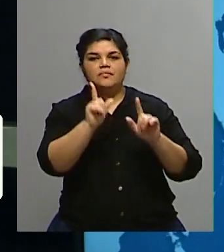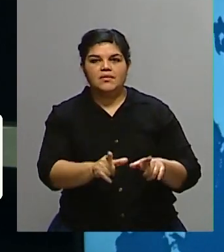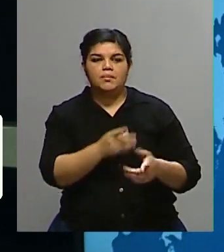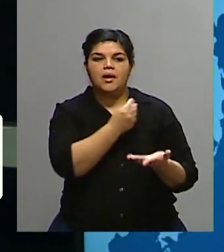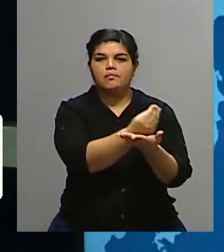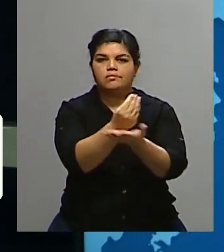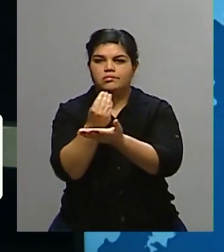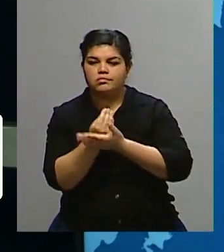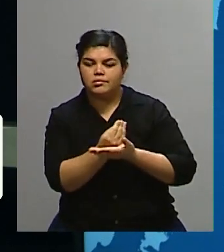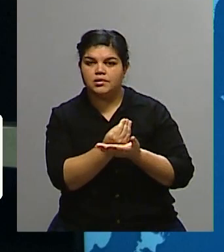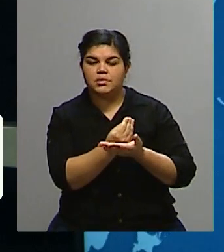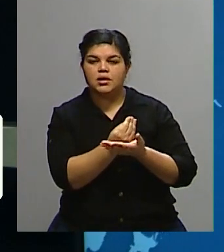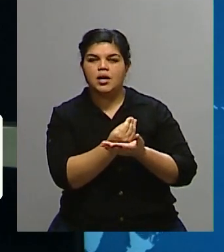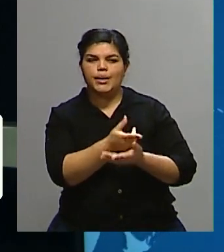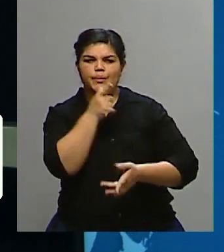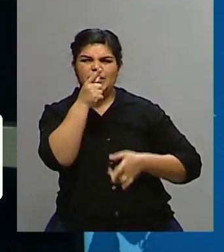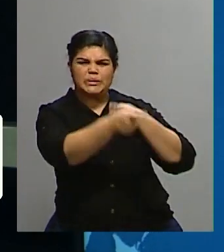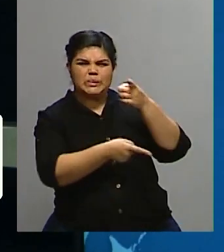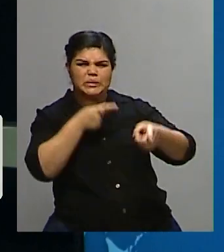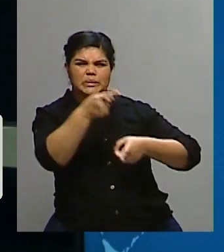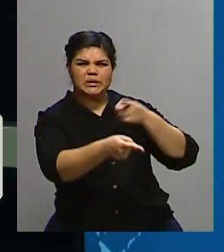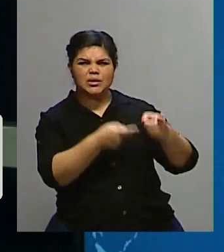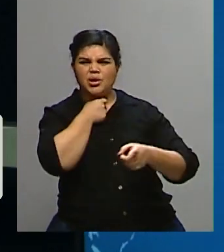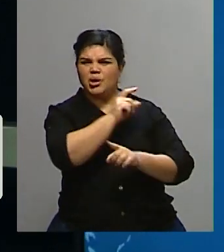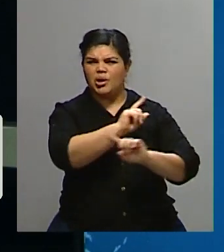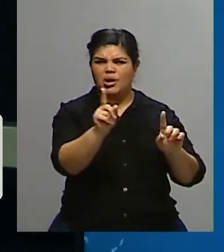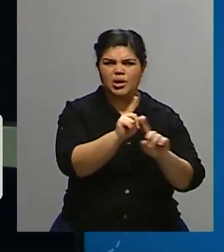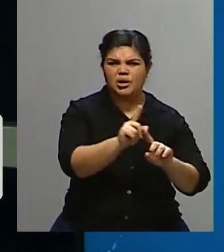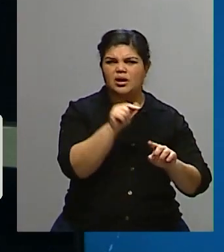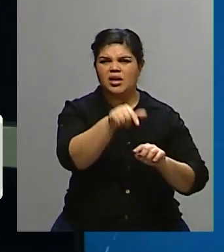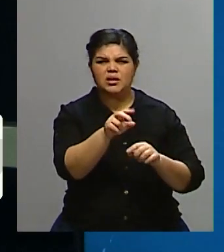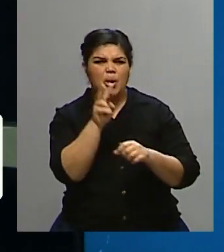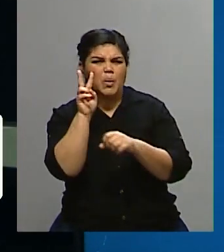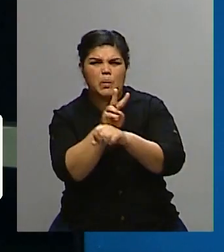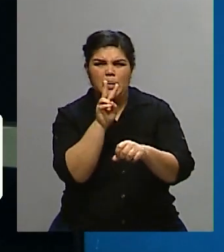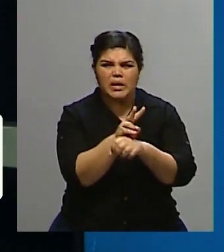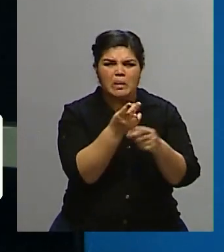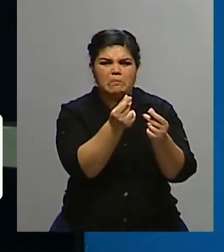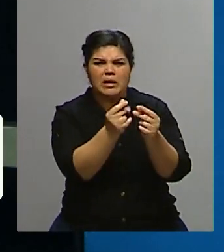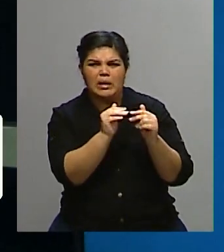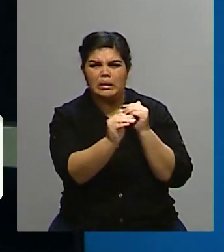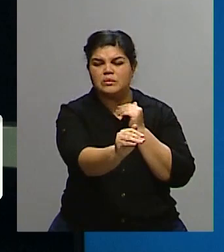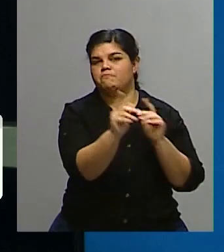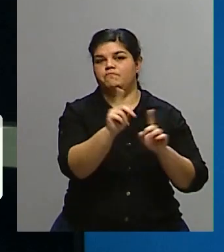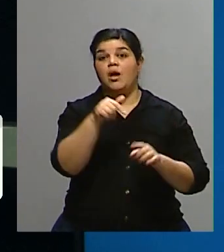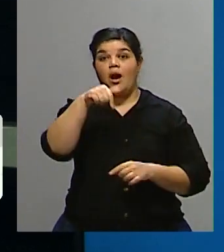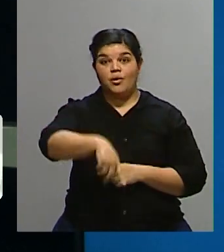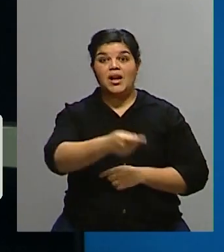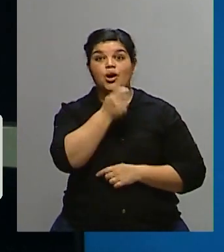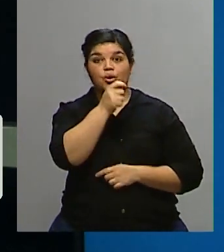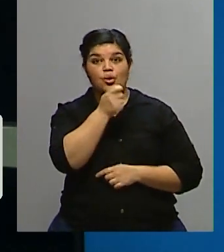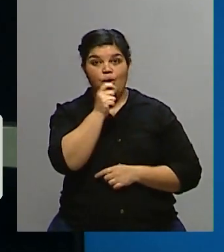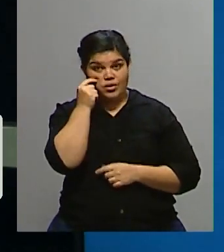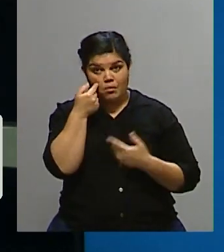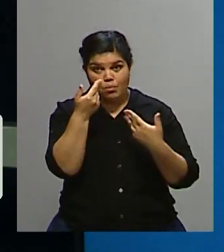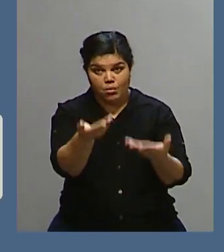salieron a cruzar a Yolanda Díaz porque dijeron, no estamos en condiciones. Vamos a repasar una nota que le hacían a Yolanda Díaz en los